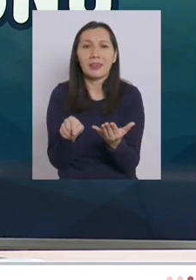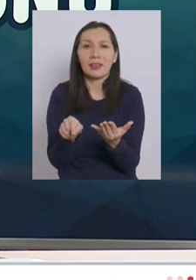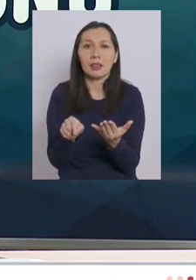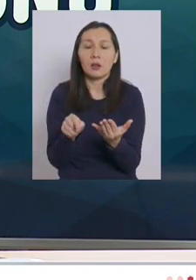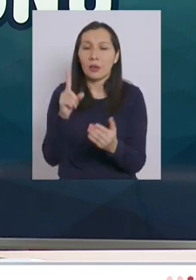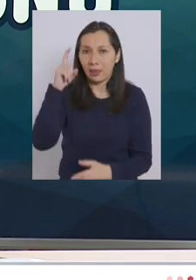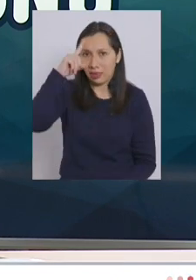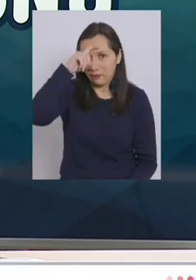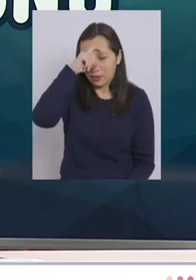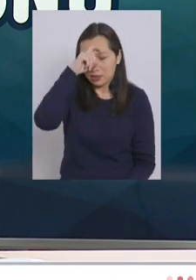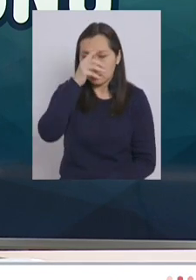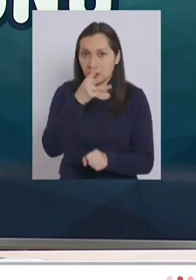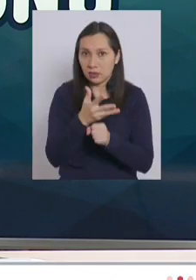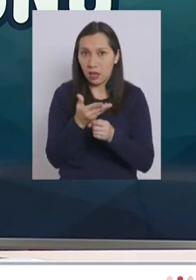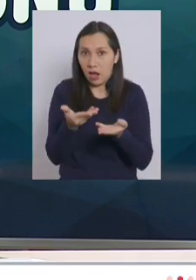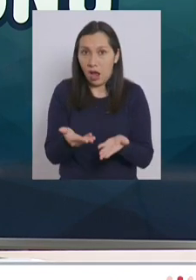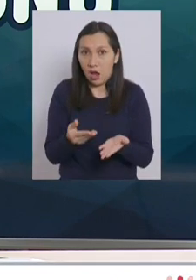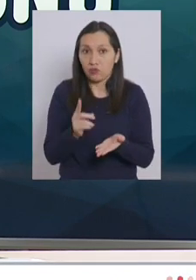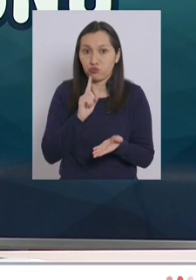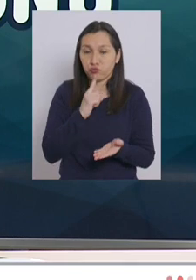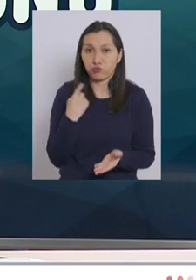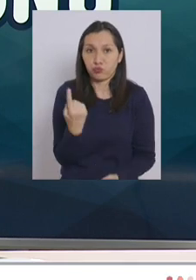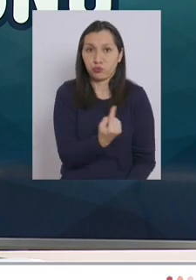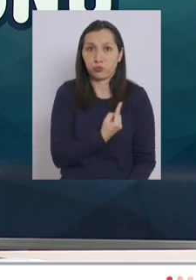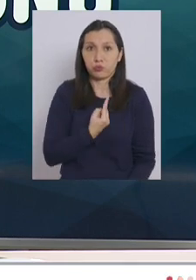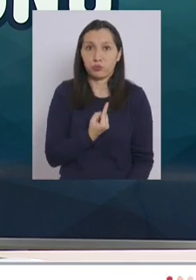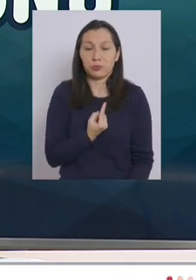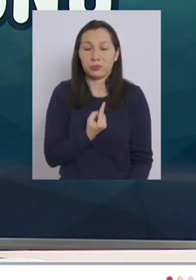las dificultades que hoy día estamos teniendo